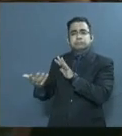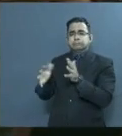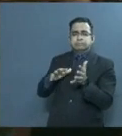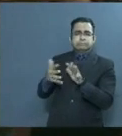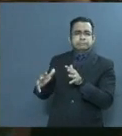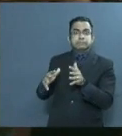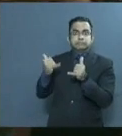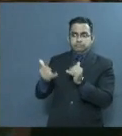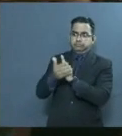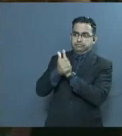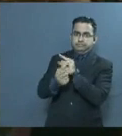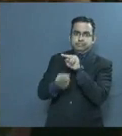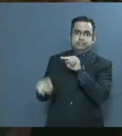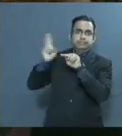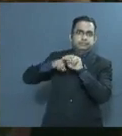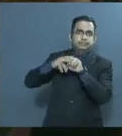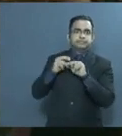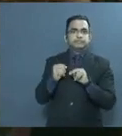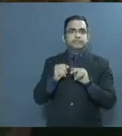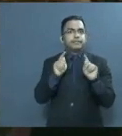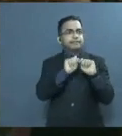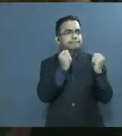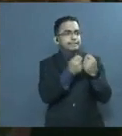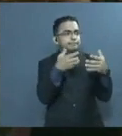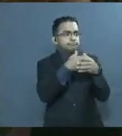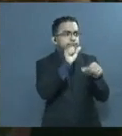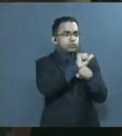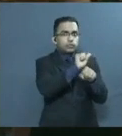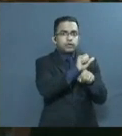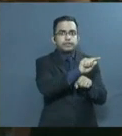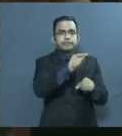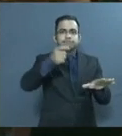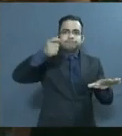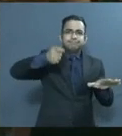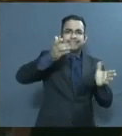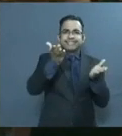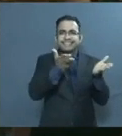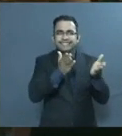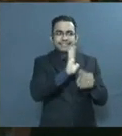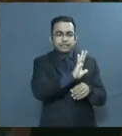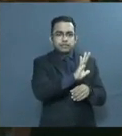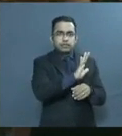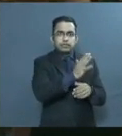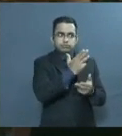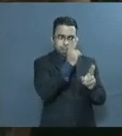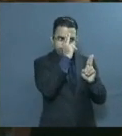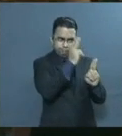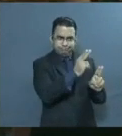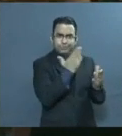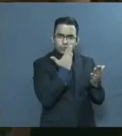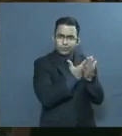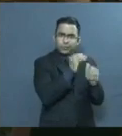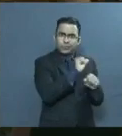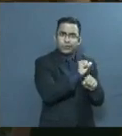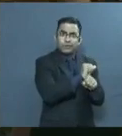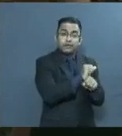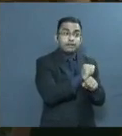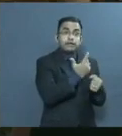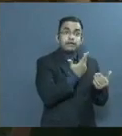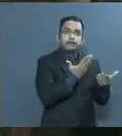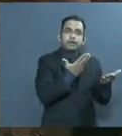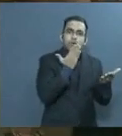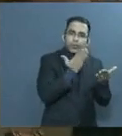La dedicación de equipos de trabajo de los tribunales y servidores es un tributo a la Nación y una